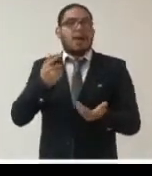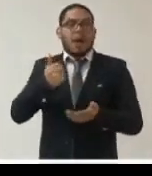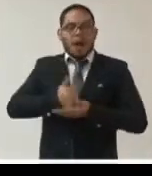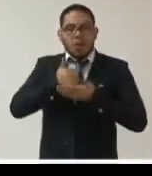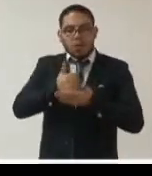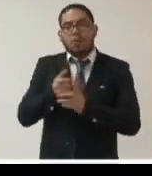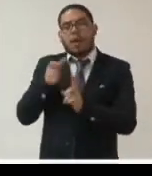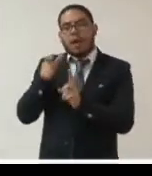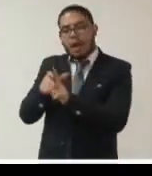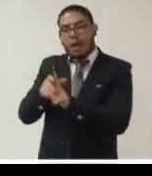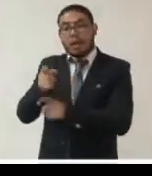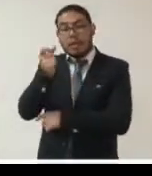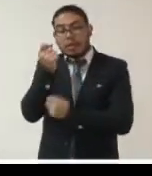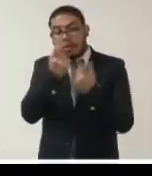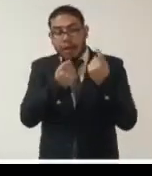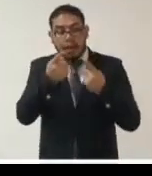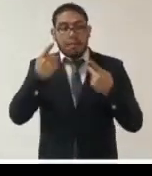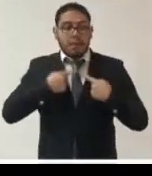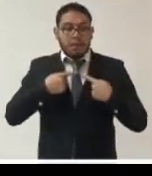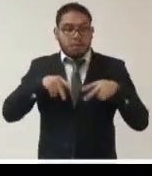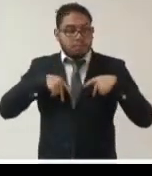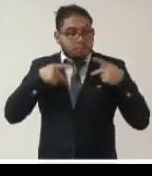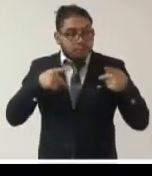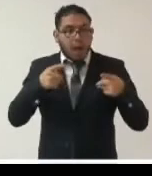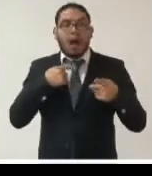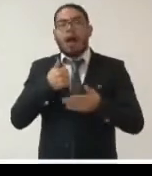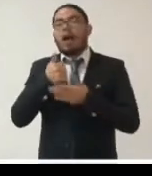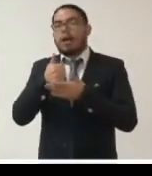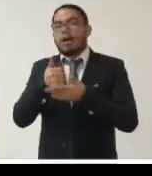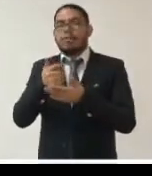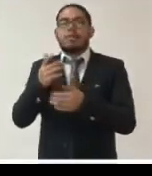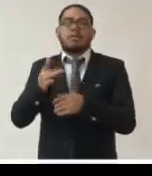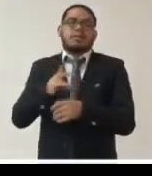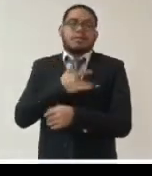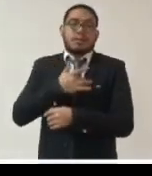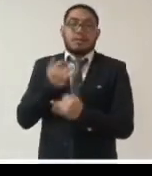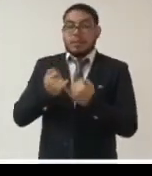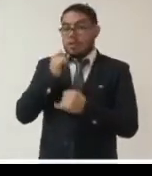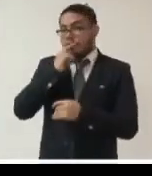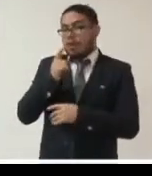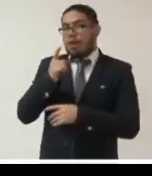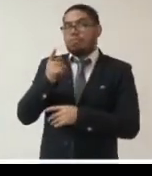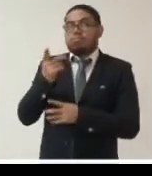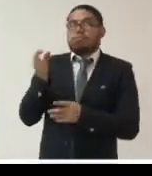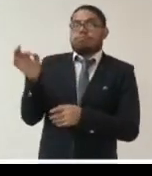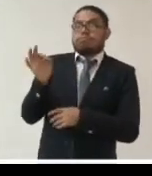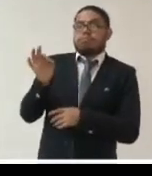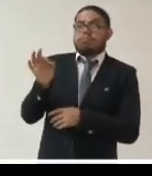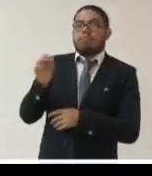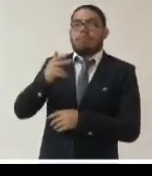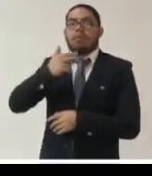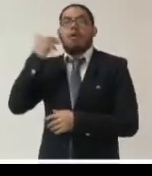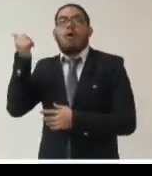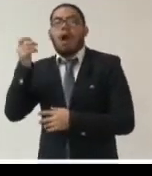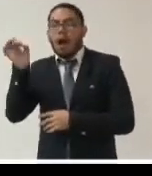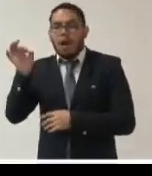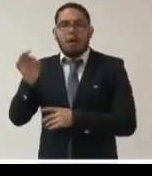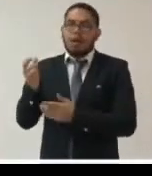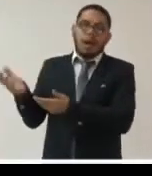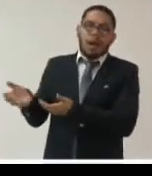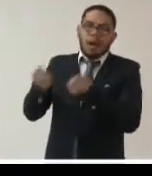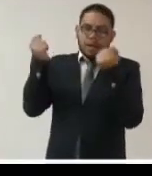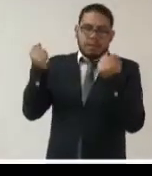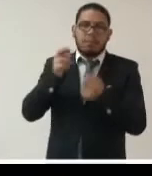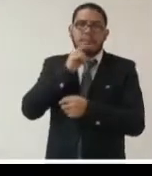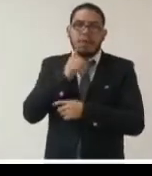habiendo una vulneración de datos especialmente sensibles en internet que pueden acabar con el suicidio de una persona hemos promovido